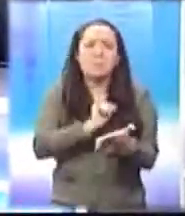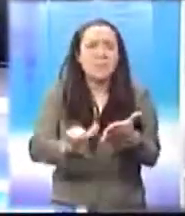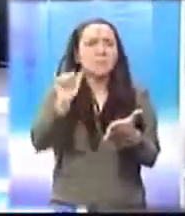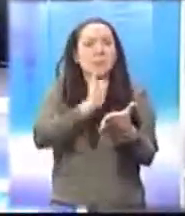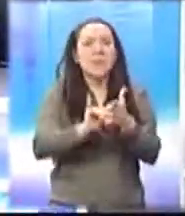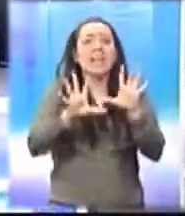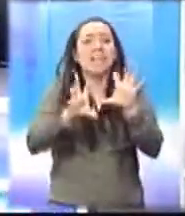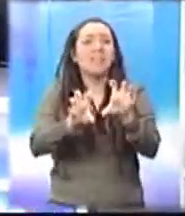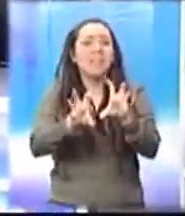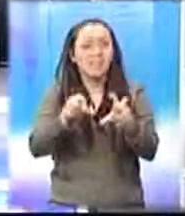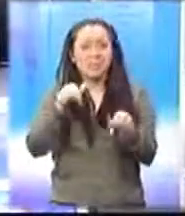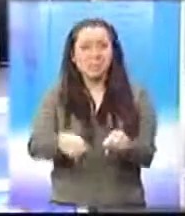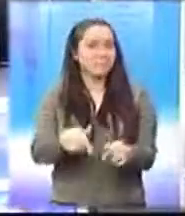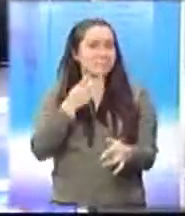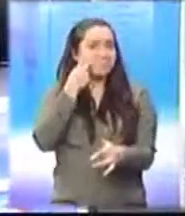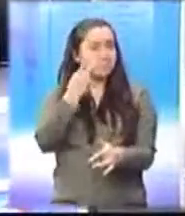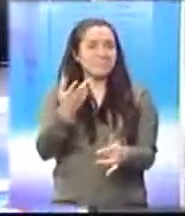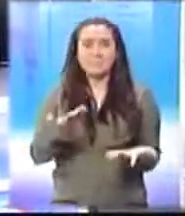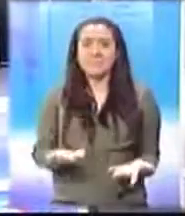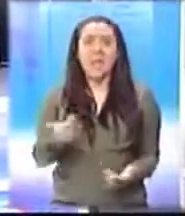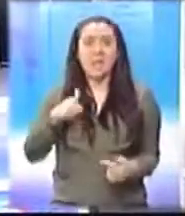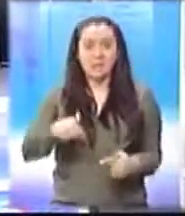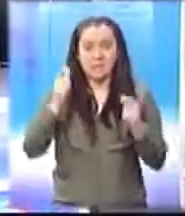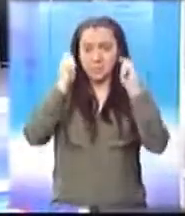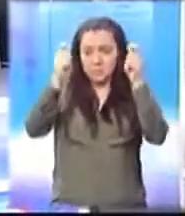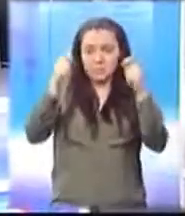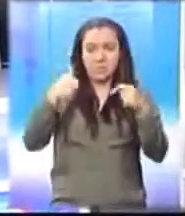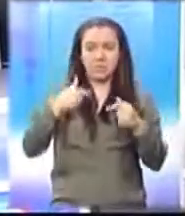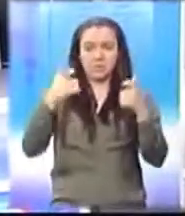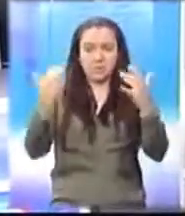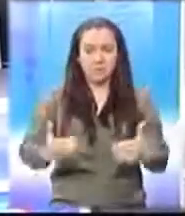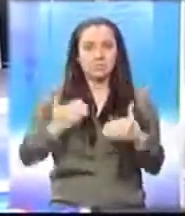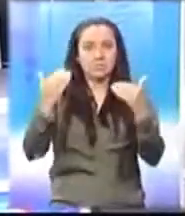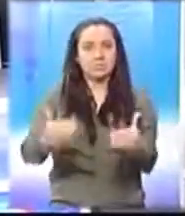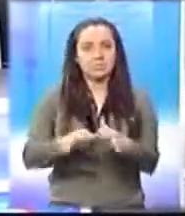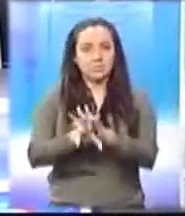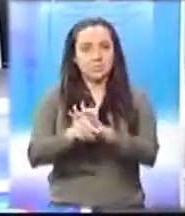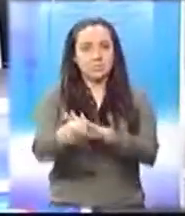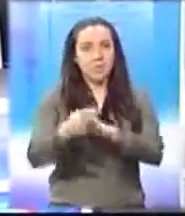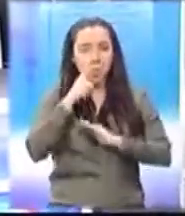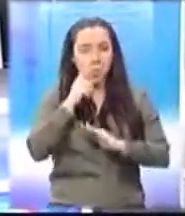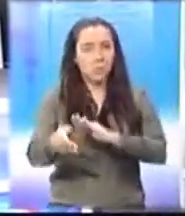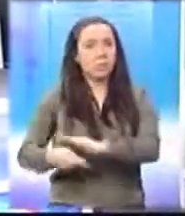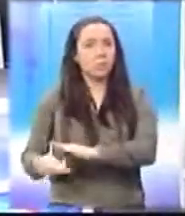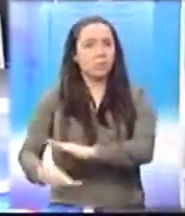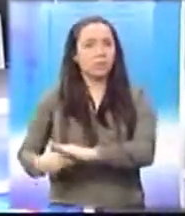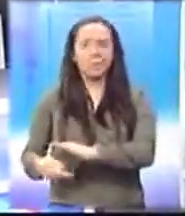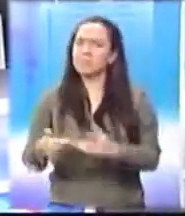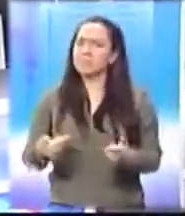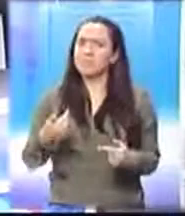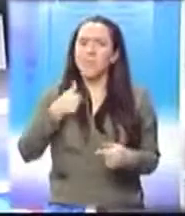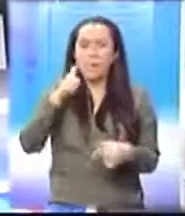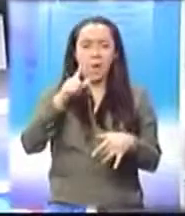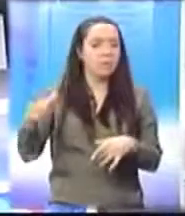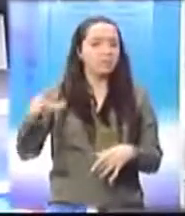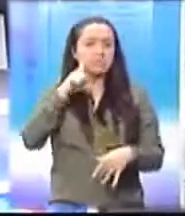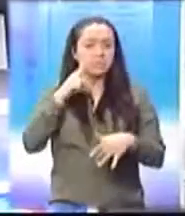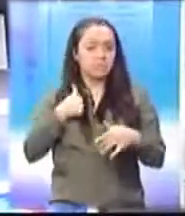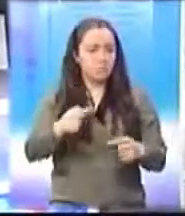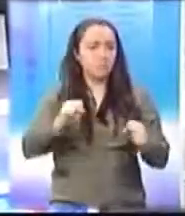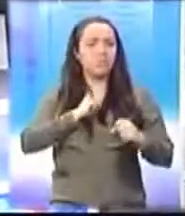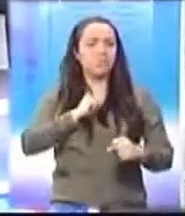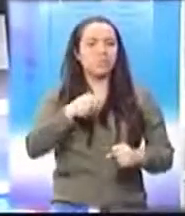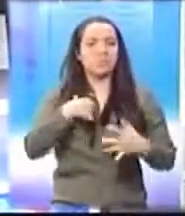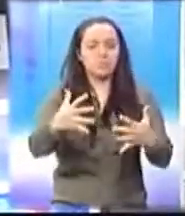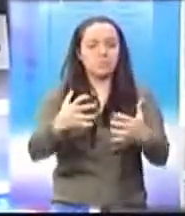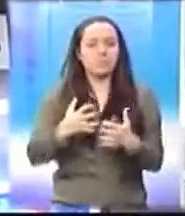país ni por los ladrones de ocasión, ni por los diplomáticos que nos ven con una actitud de paternalismo que